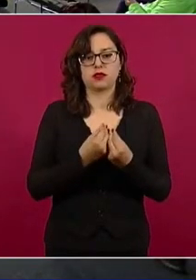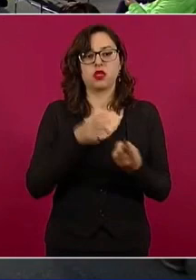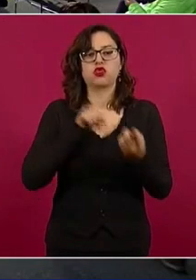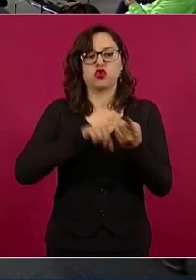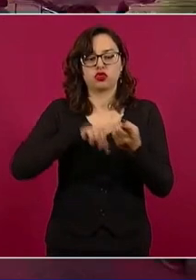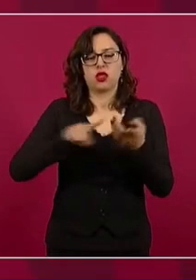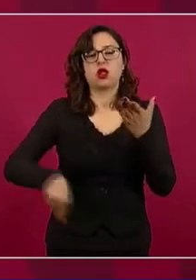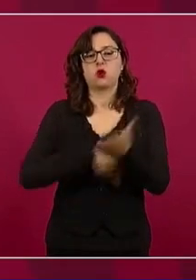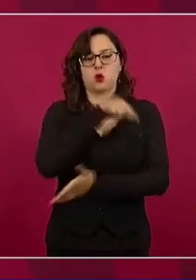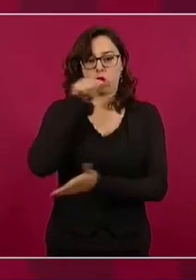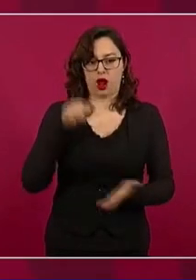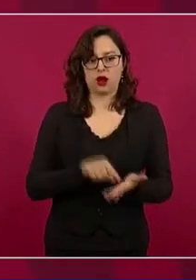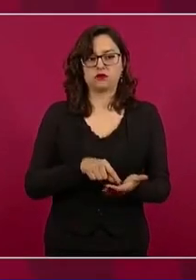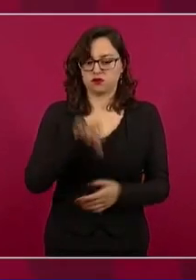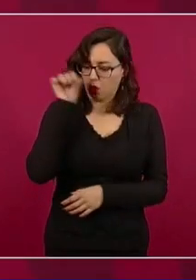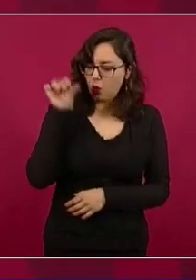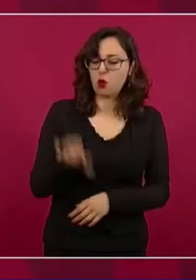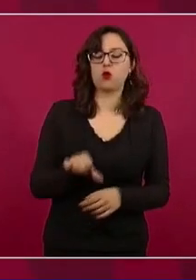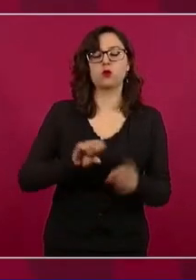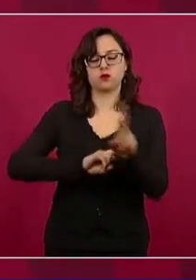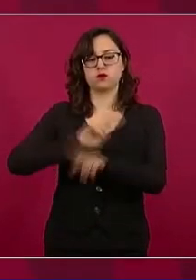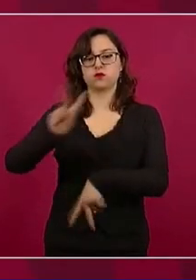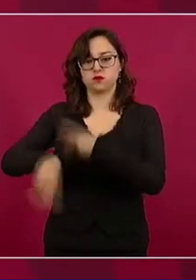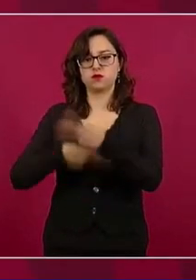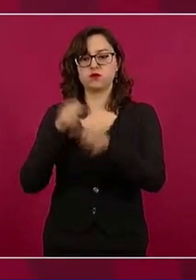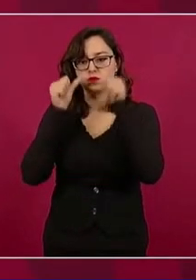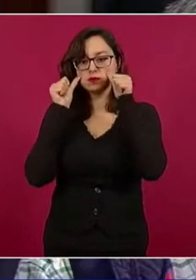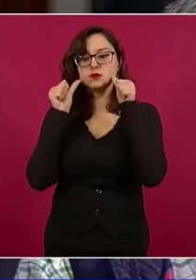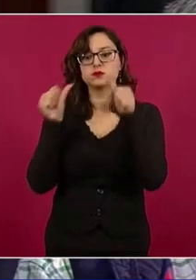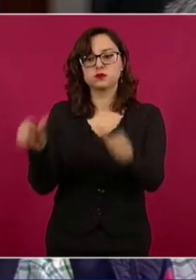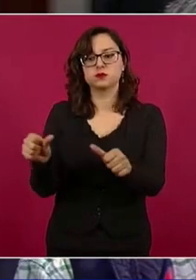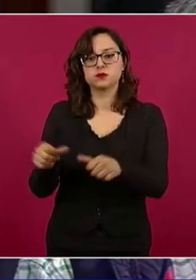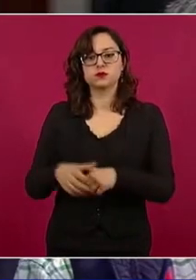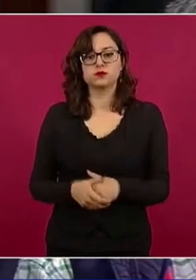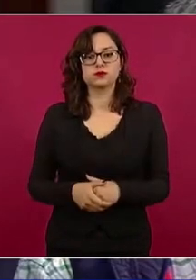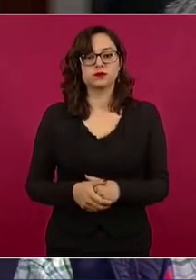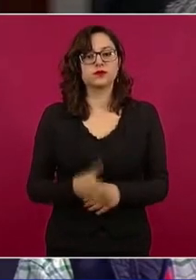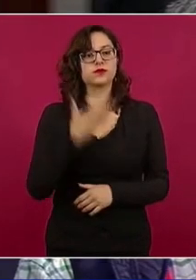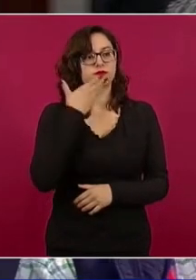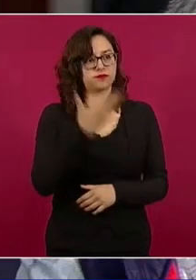para que se actúe de inmediato. Muy bien, presidente. Gracias.